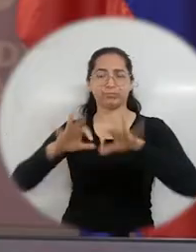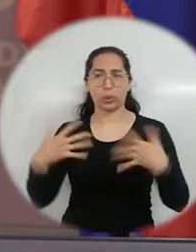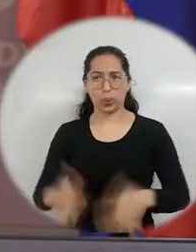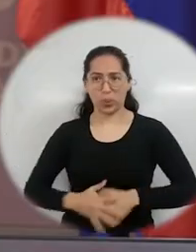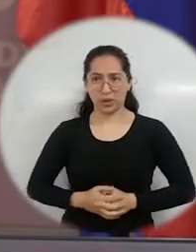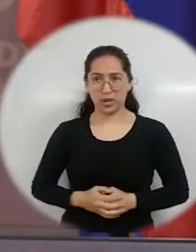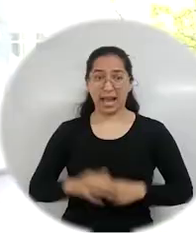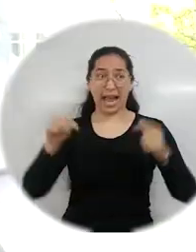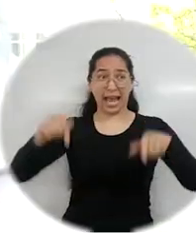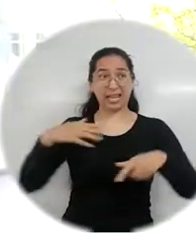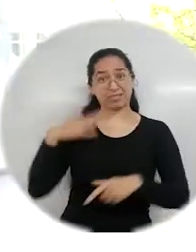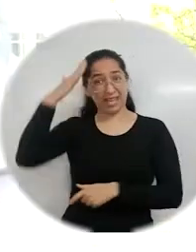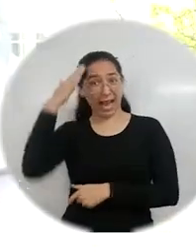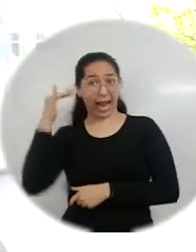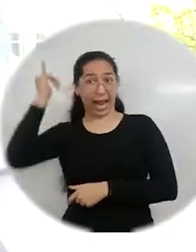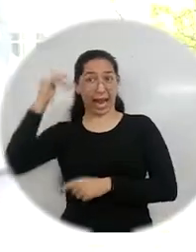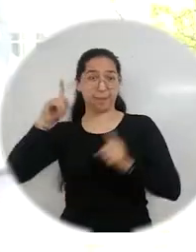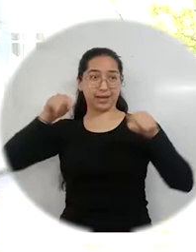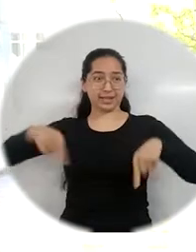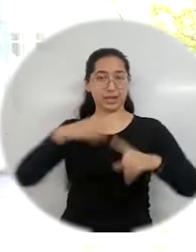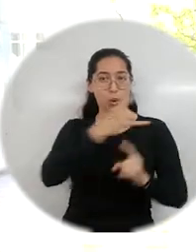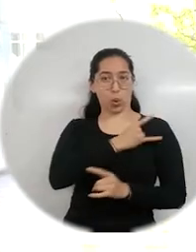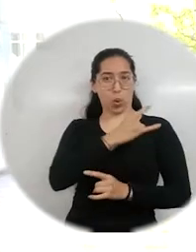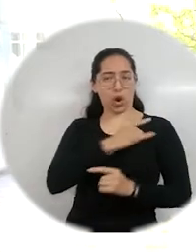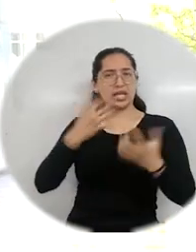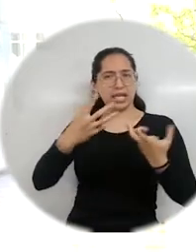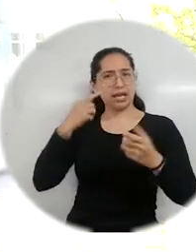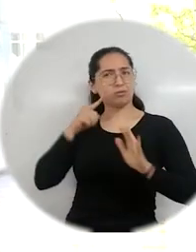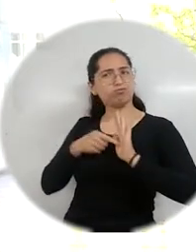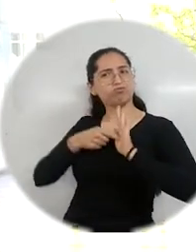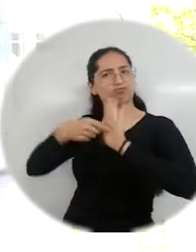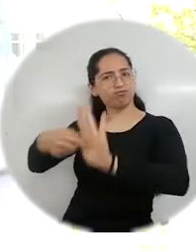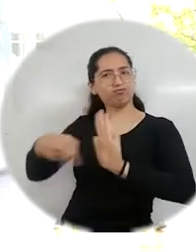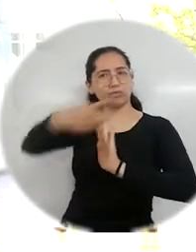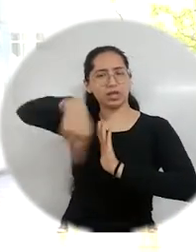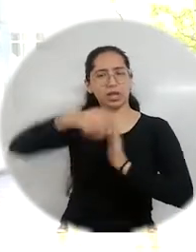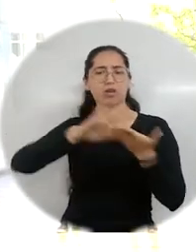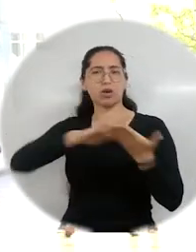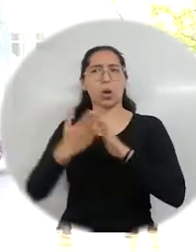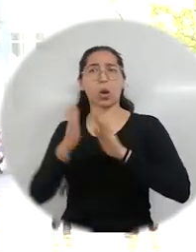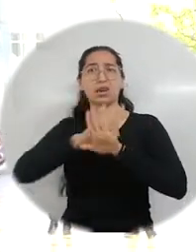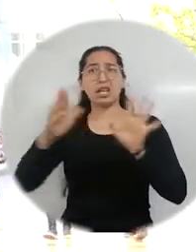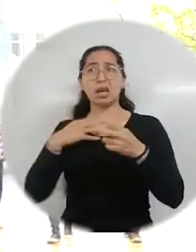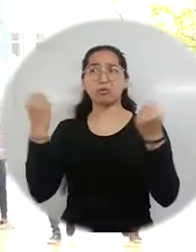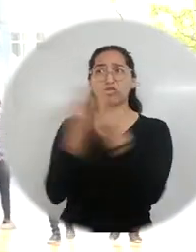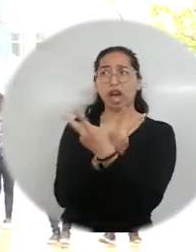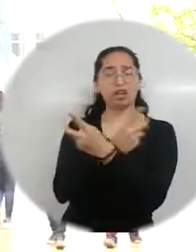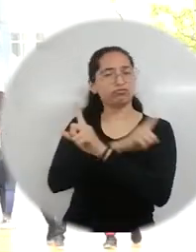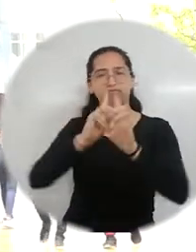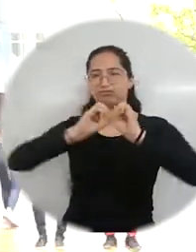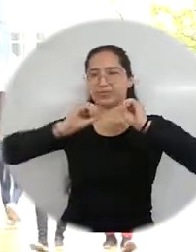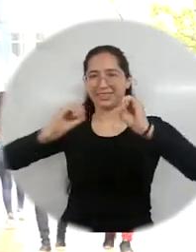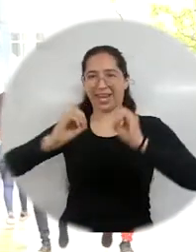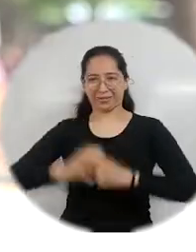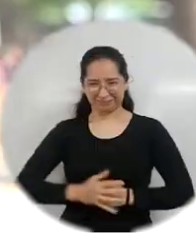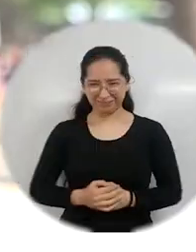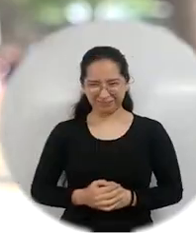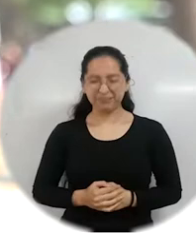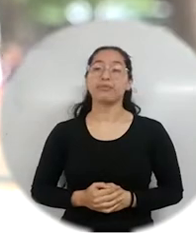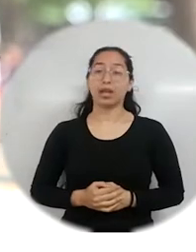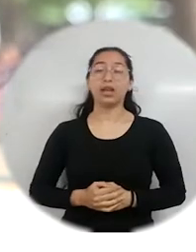significativas. Desde la academia, desde la universidad, queremos ser gestores de una cultura de paz, libres de violencia basada en género.